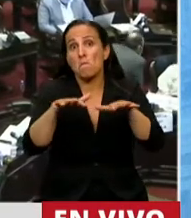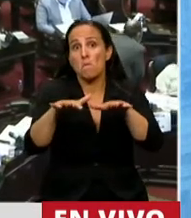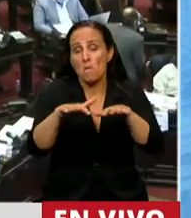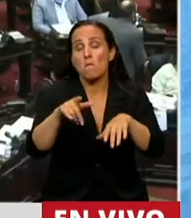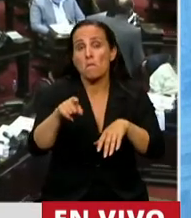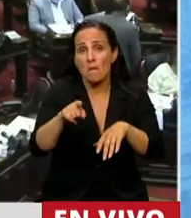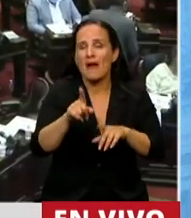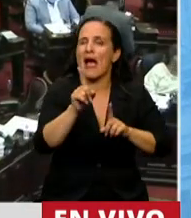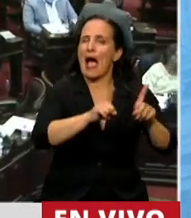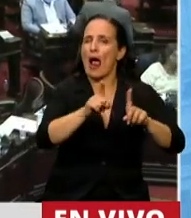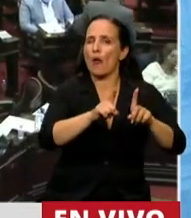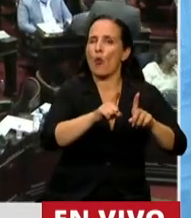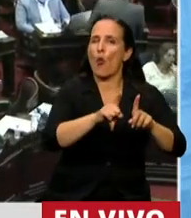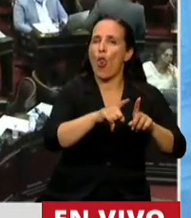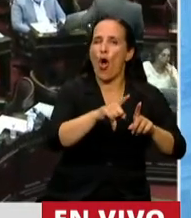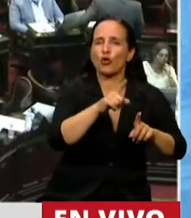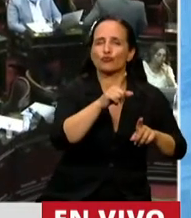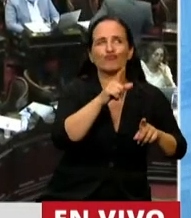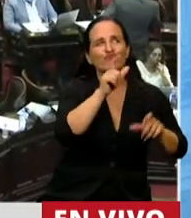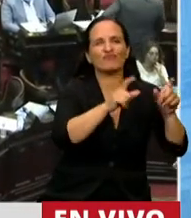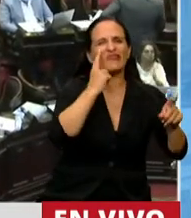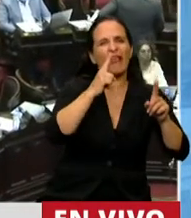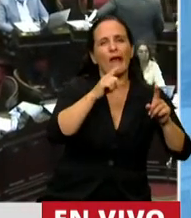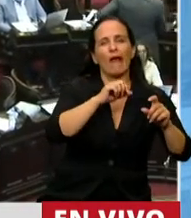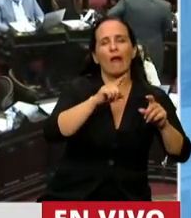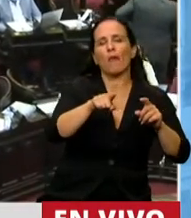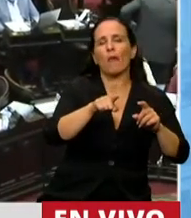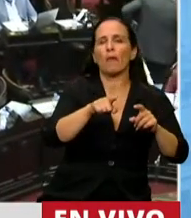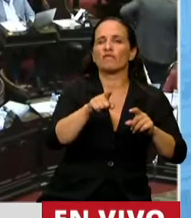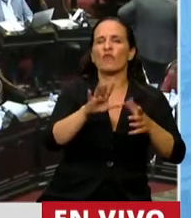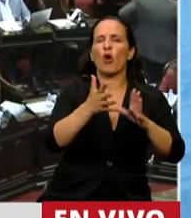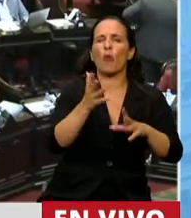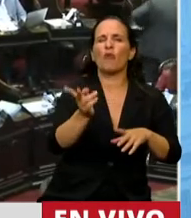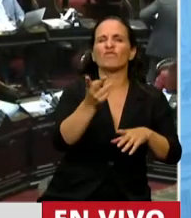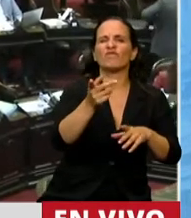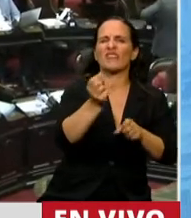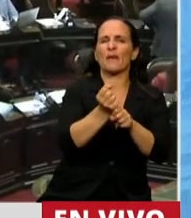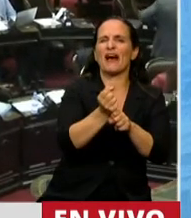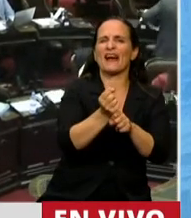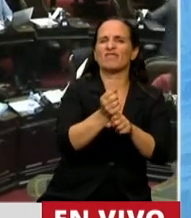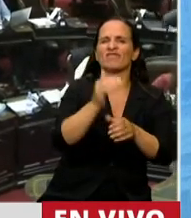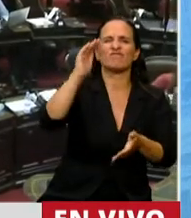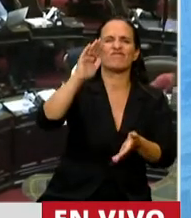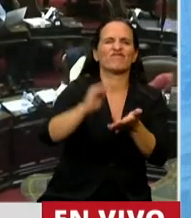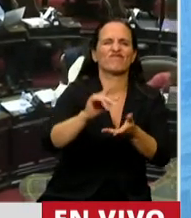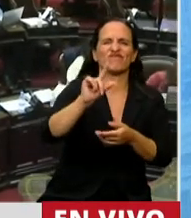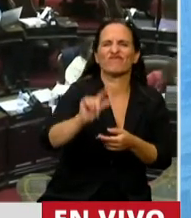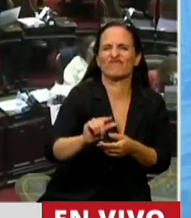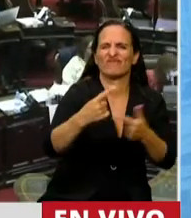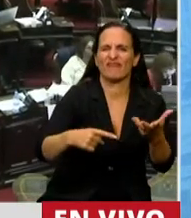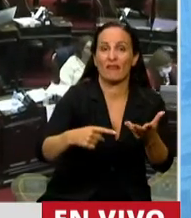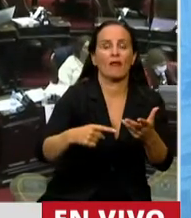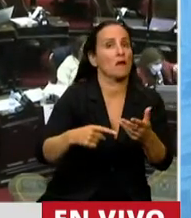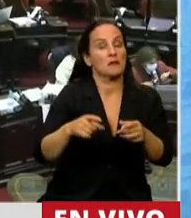aquellos que intentaban desvalorizarlo, muchos lo siguen haciendo, y los esfuerzos para llegar a una negociación